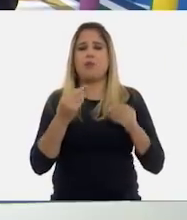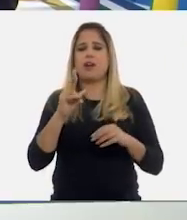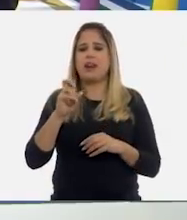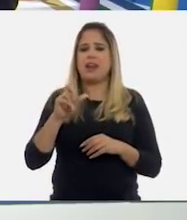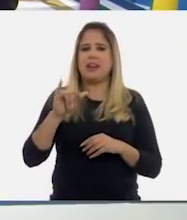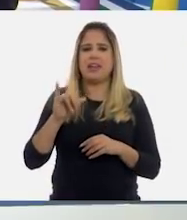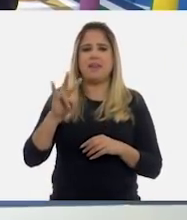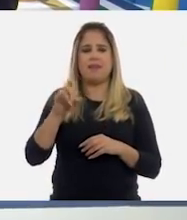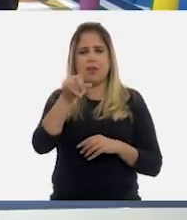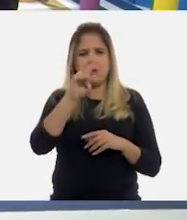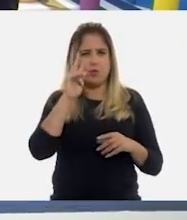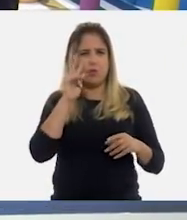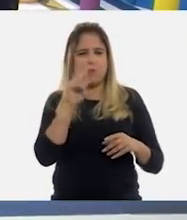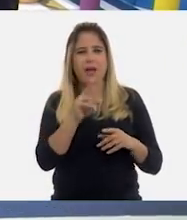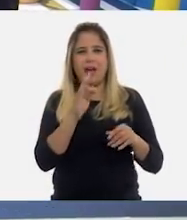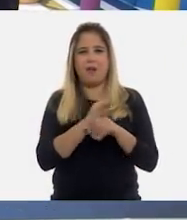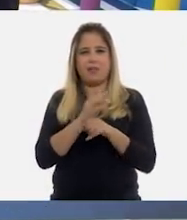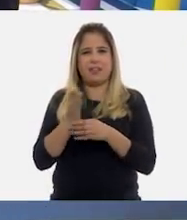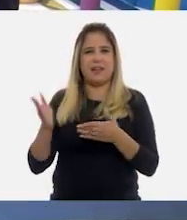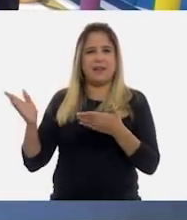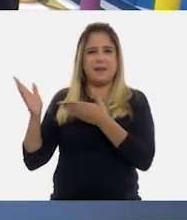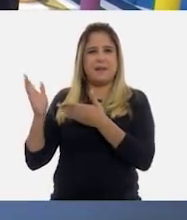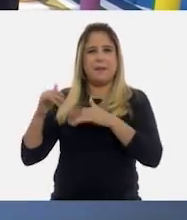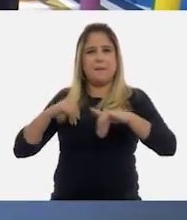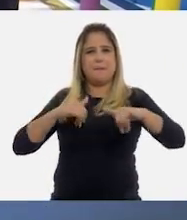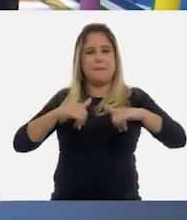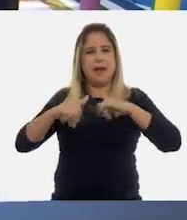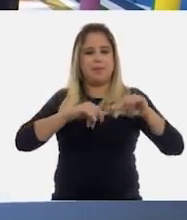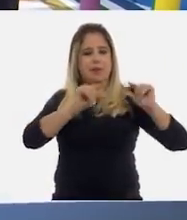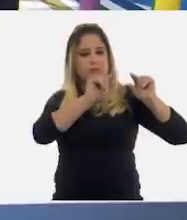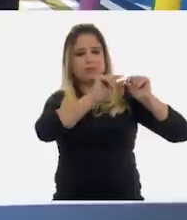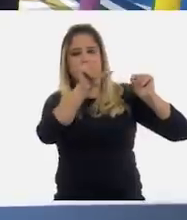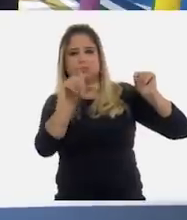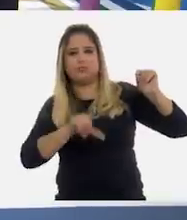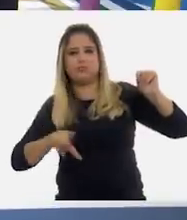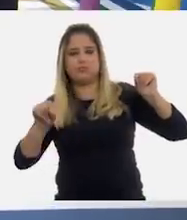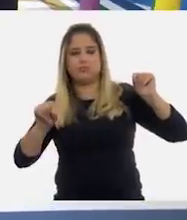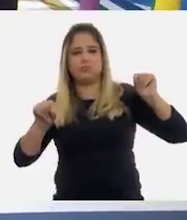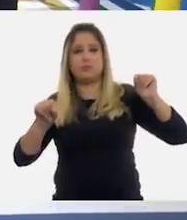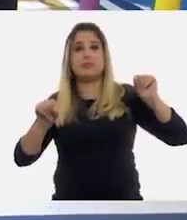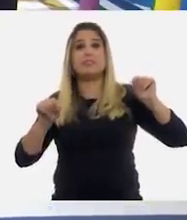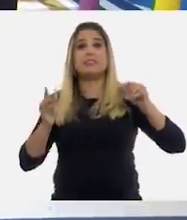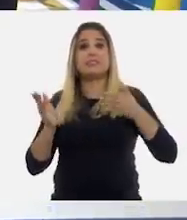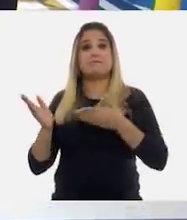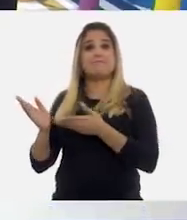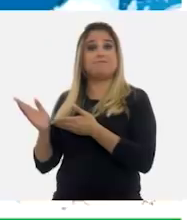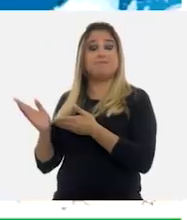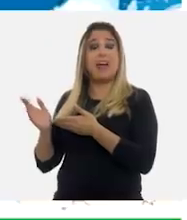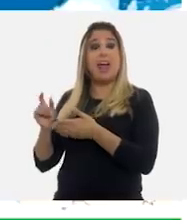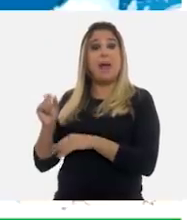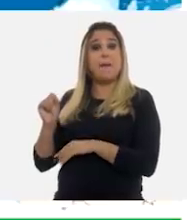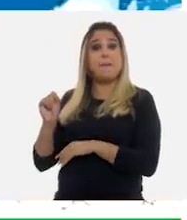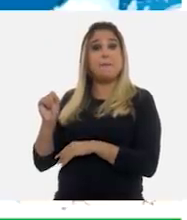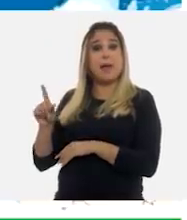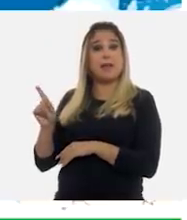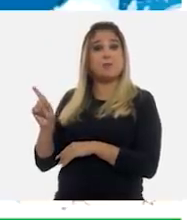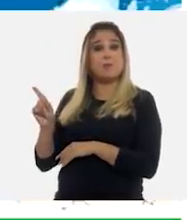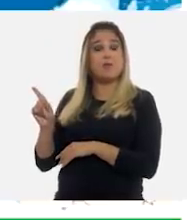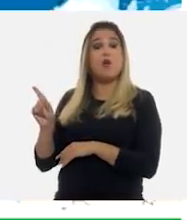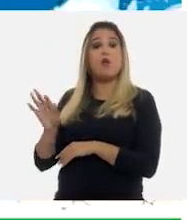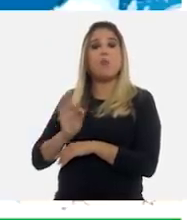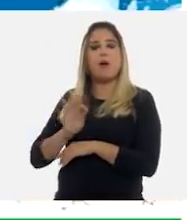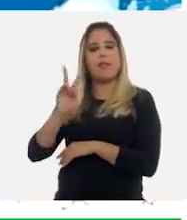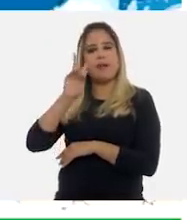Podemos observar en este instante en el mapa que se encuentra en nuestra pantalla. Asimismo, lo vamos a encontrar